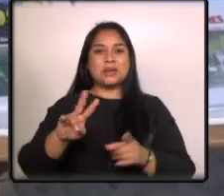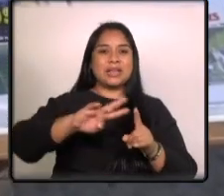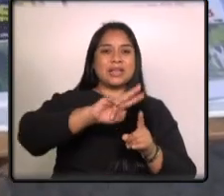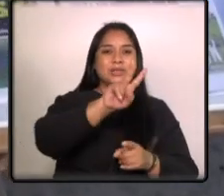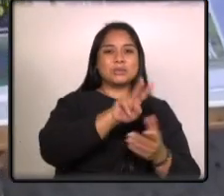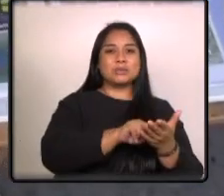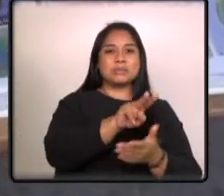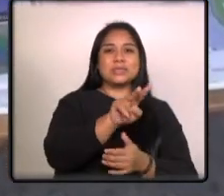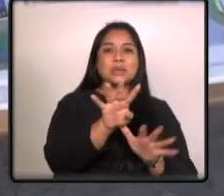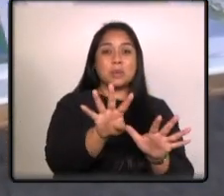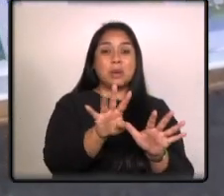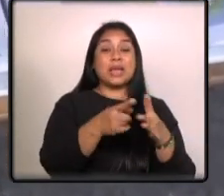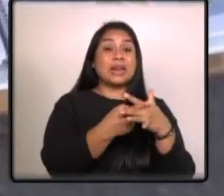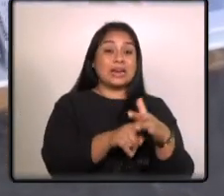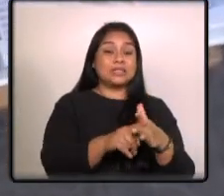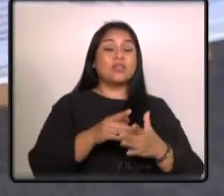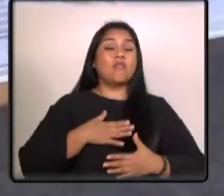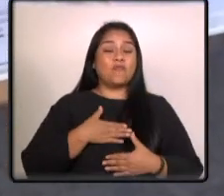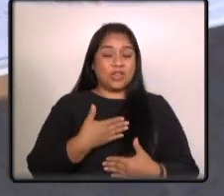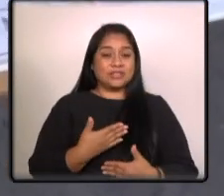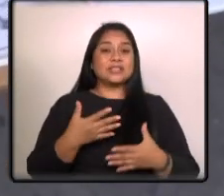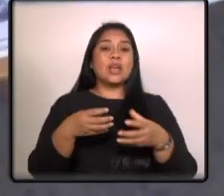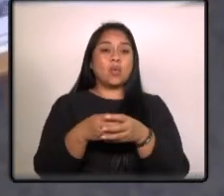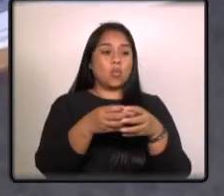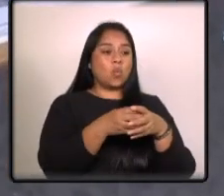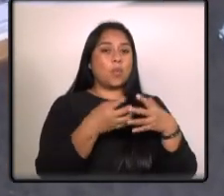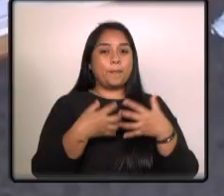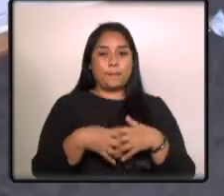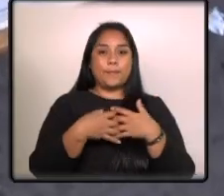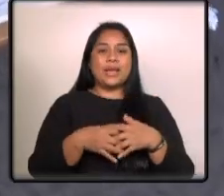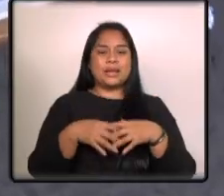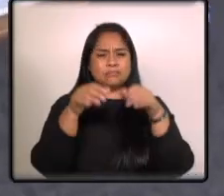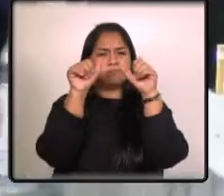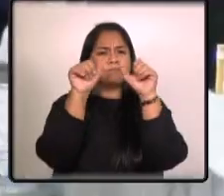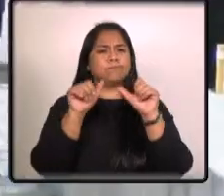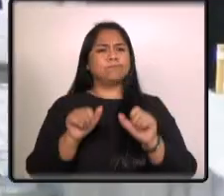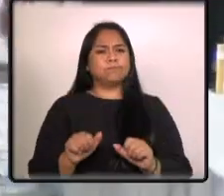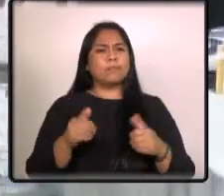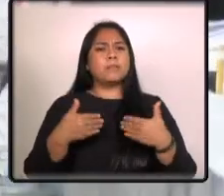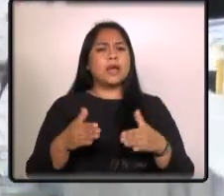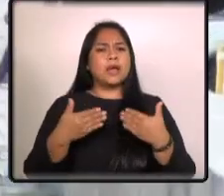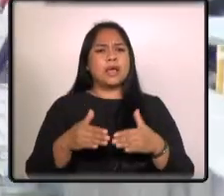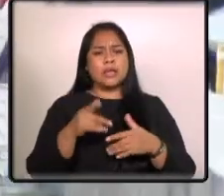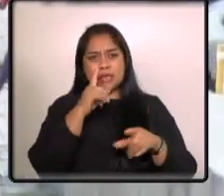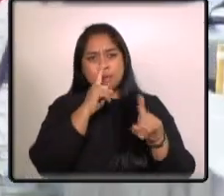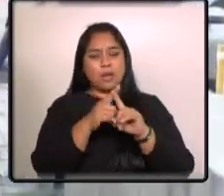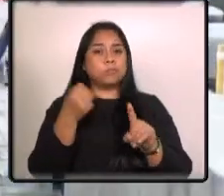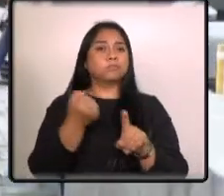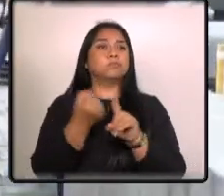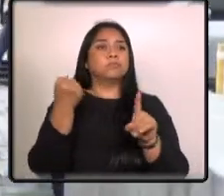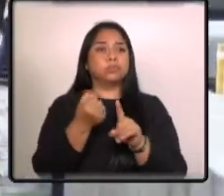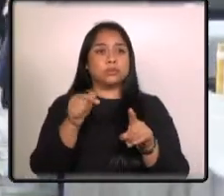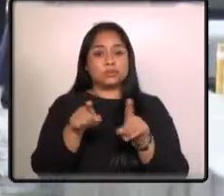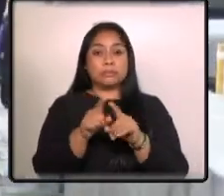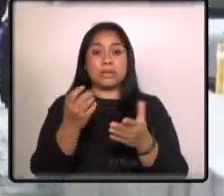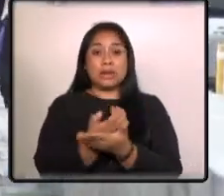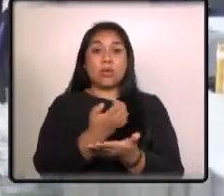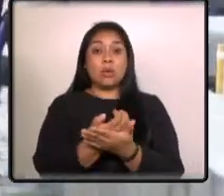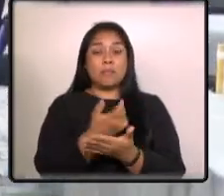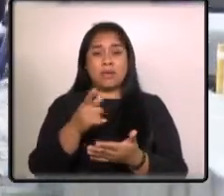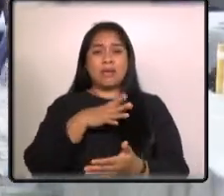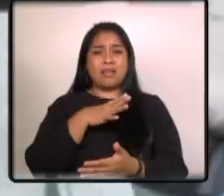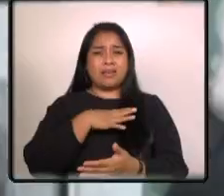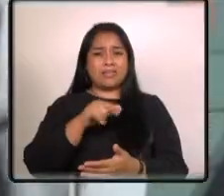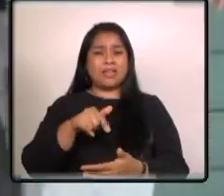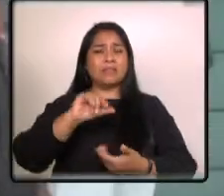y que inicia con confianza entre los sectores empresariales y analistas panameños pese a la crisis económica que atraviesa la nación